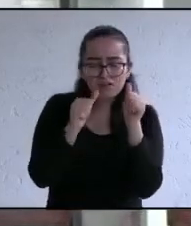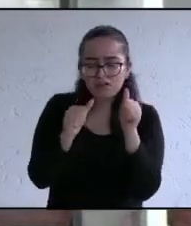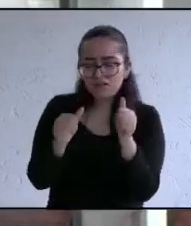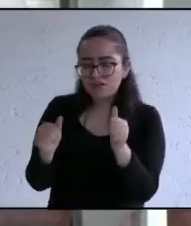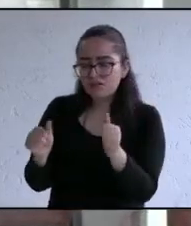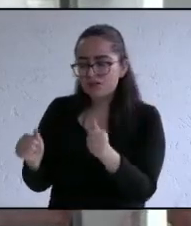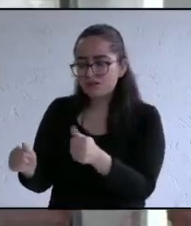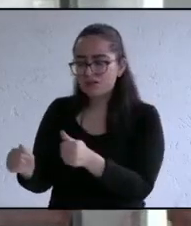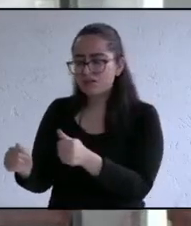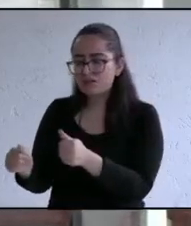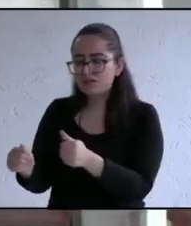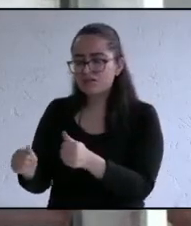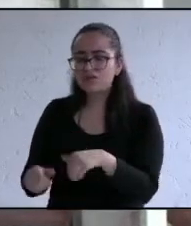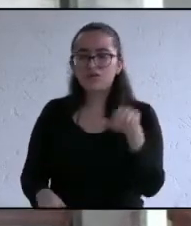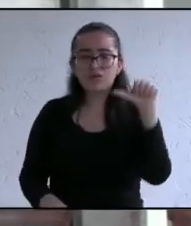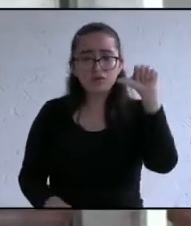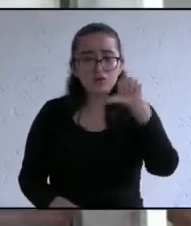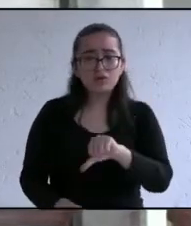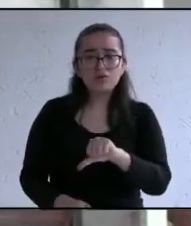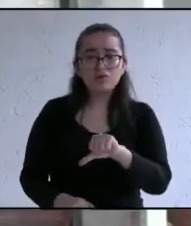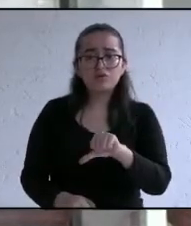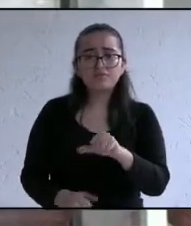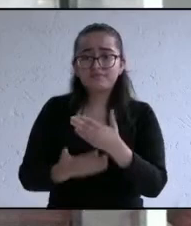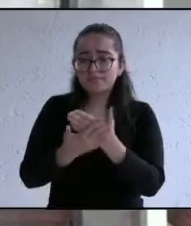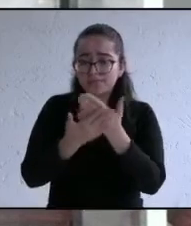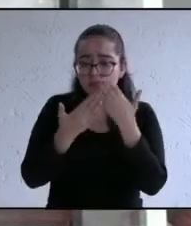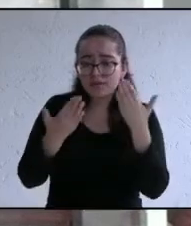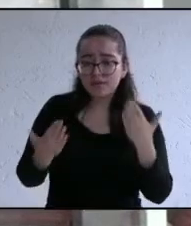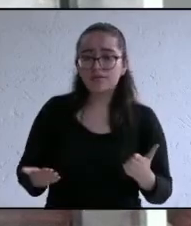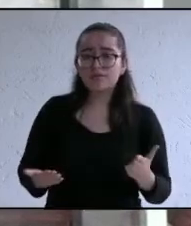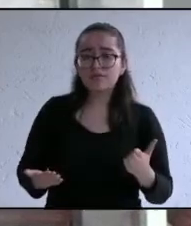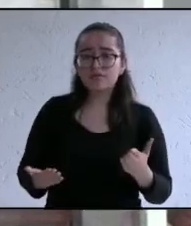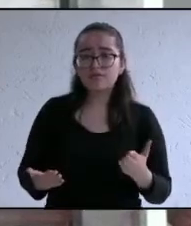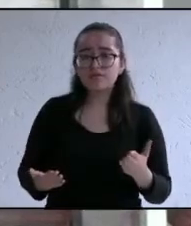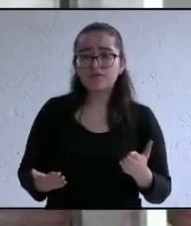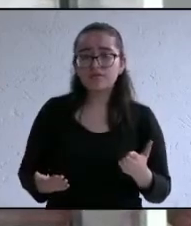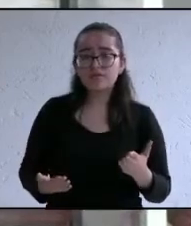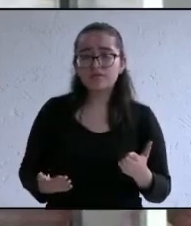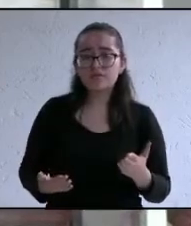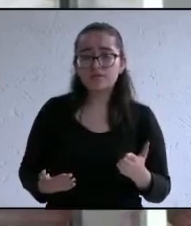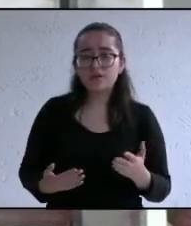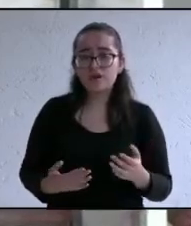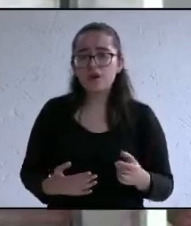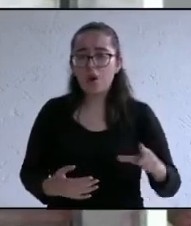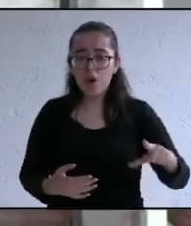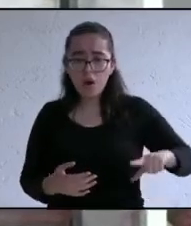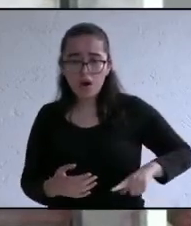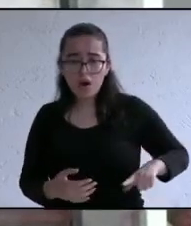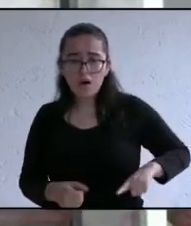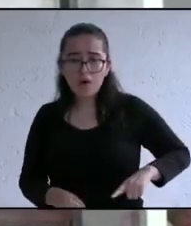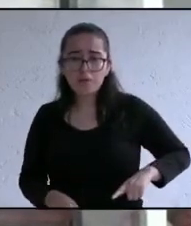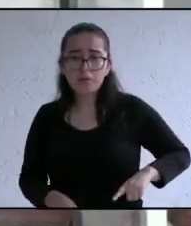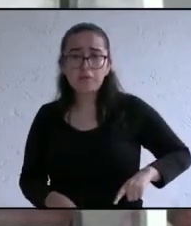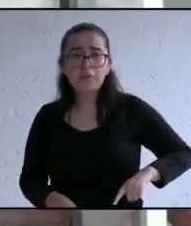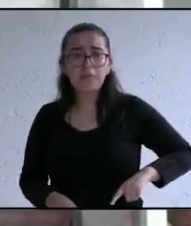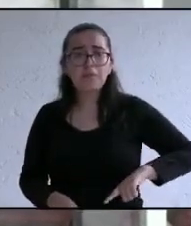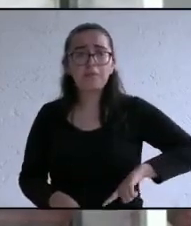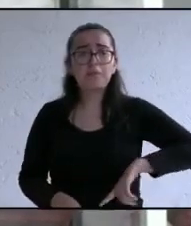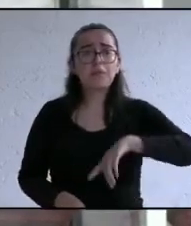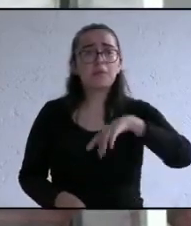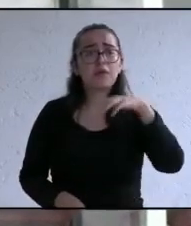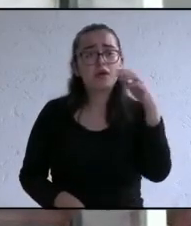hoy en la actualidad se nos presenta una oportunidad de oro para gobernar un municipio golpeado